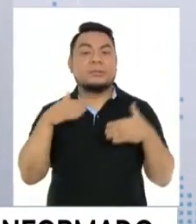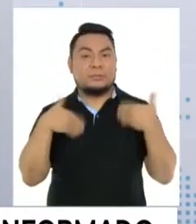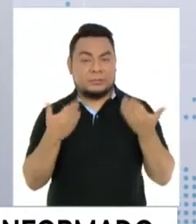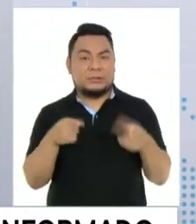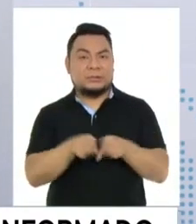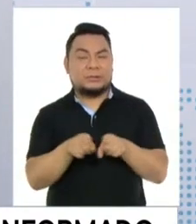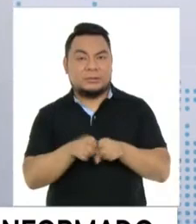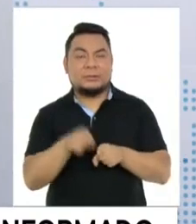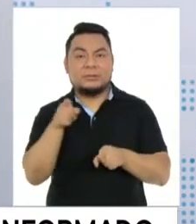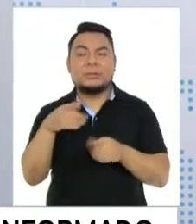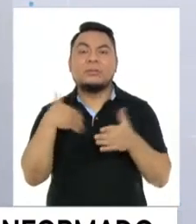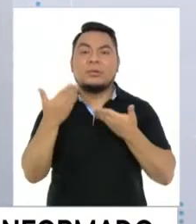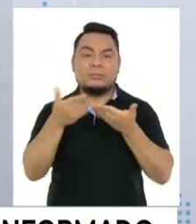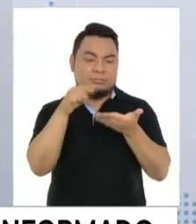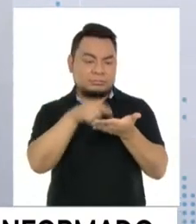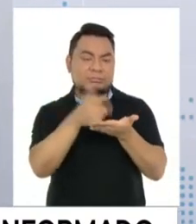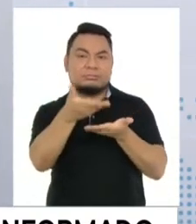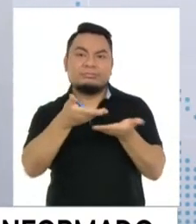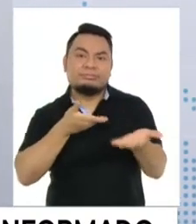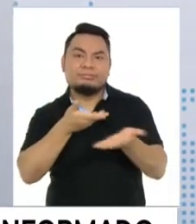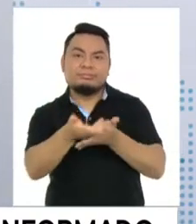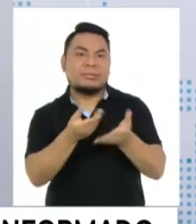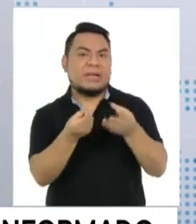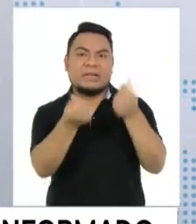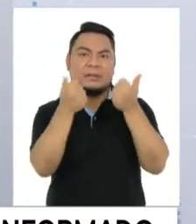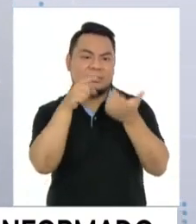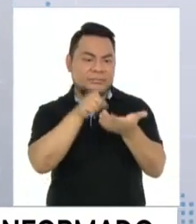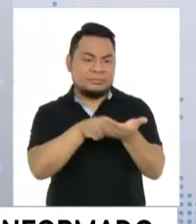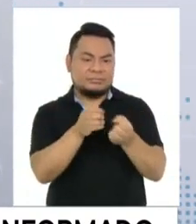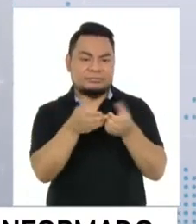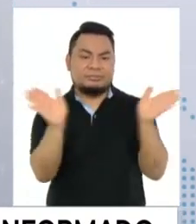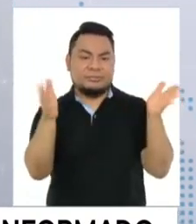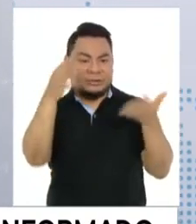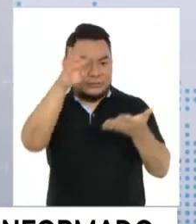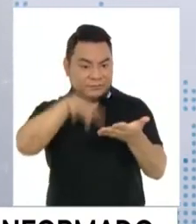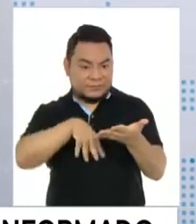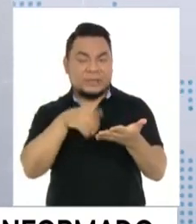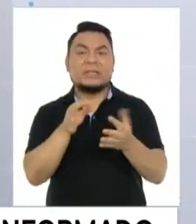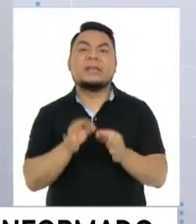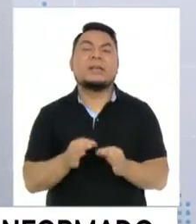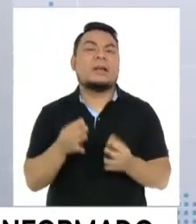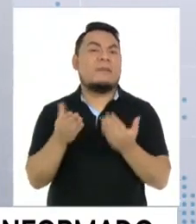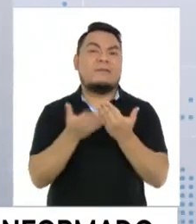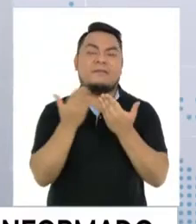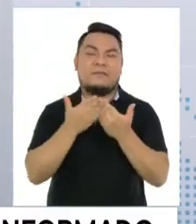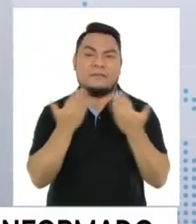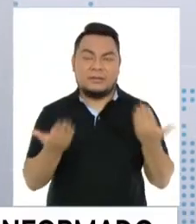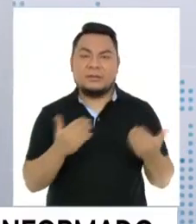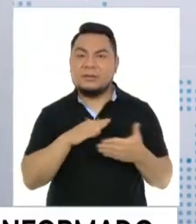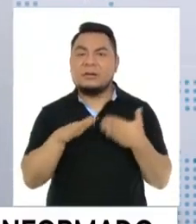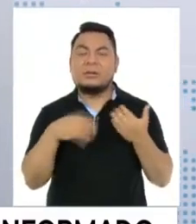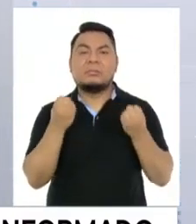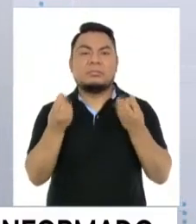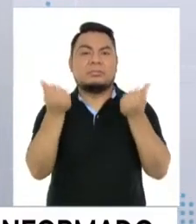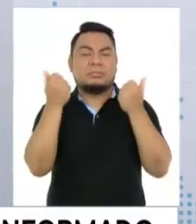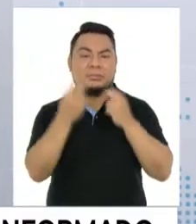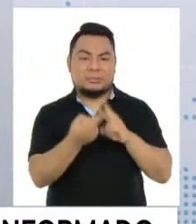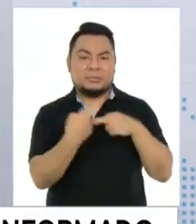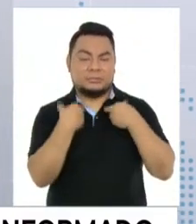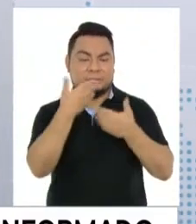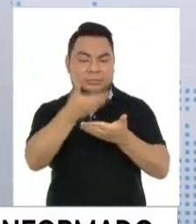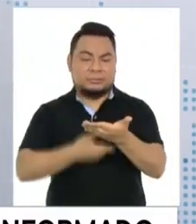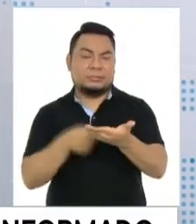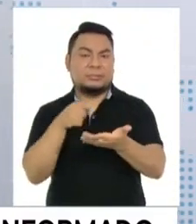también interactuar, ¿no? De manera rápida, sencilla, el voto responde de manera muy inmediata